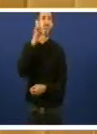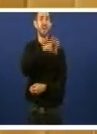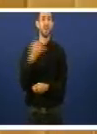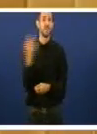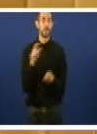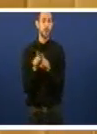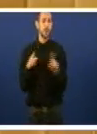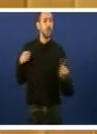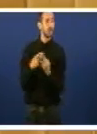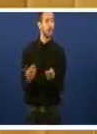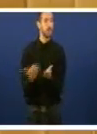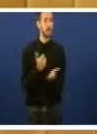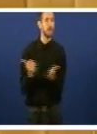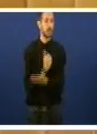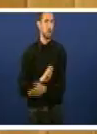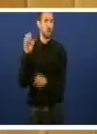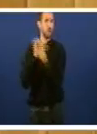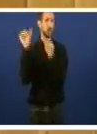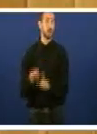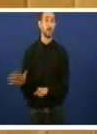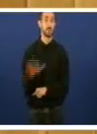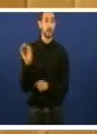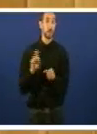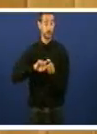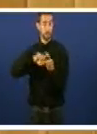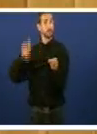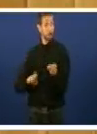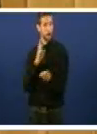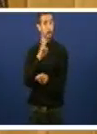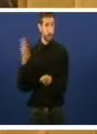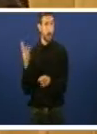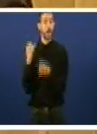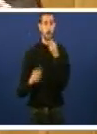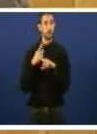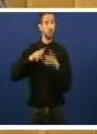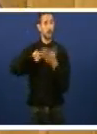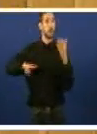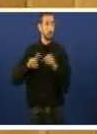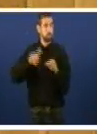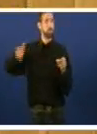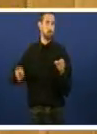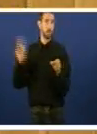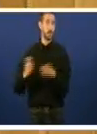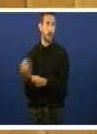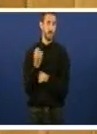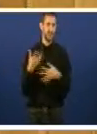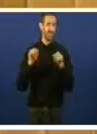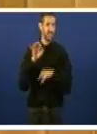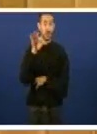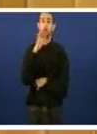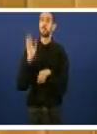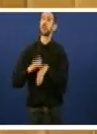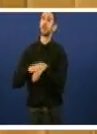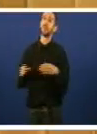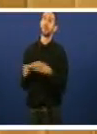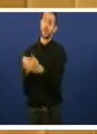intereses. E logo tamén o Partido Popular e tamén despois a xunta de Galiza. Claro que sí. Porque o Partido Popular en